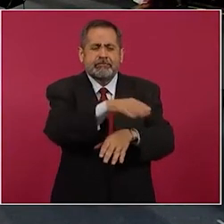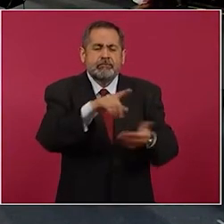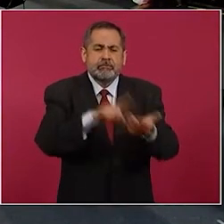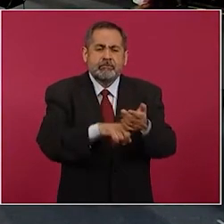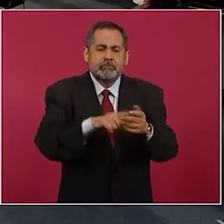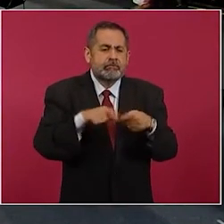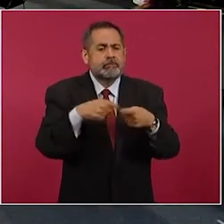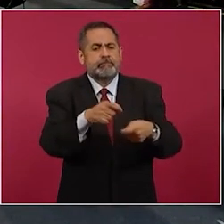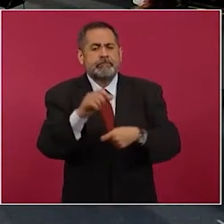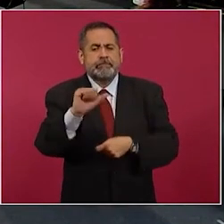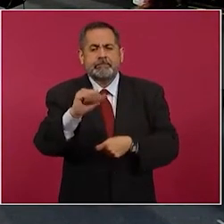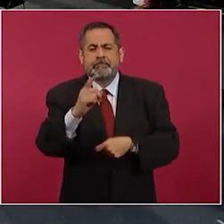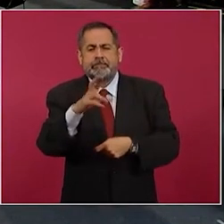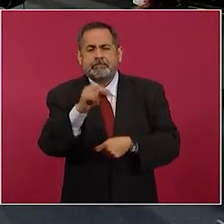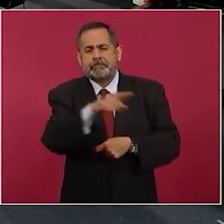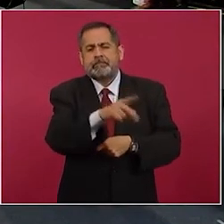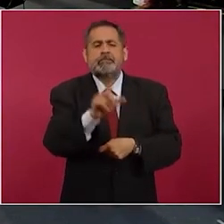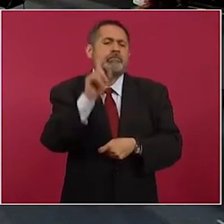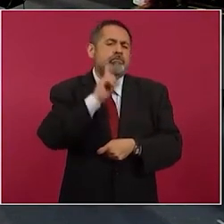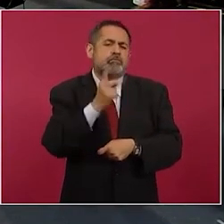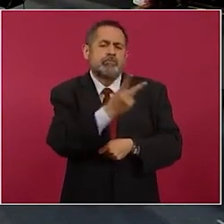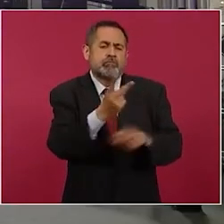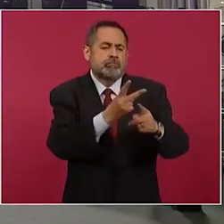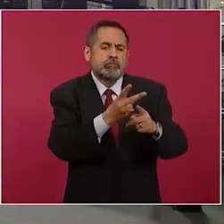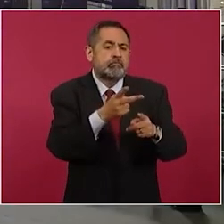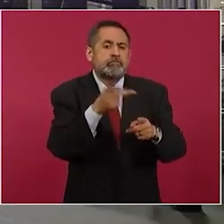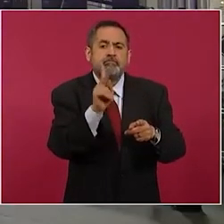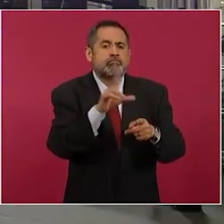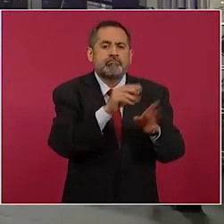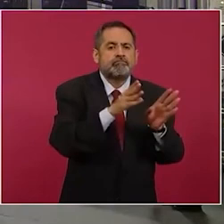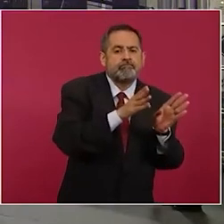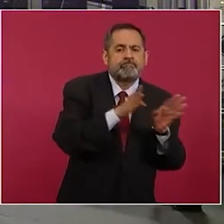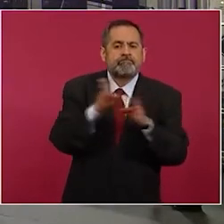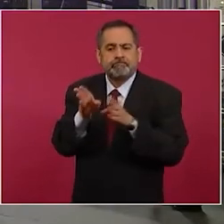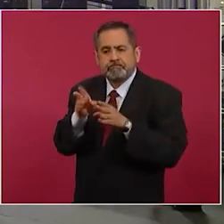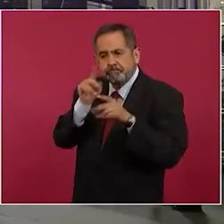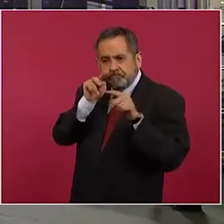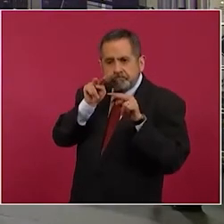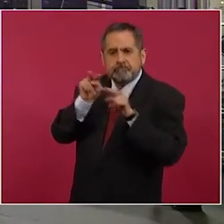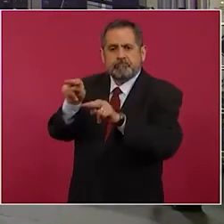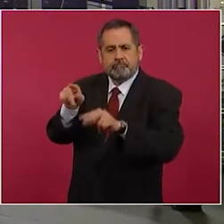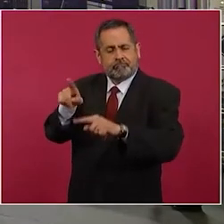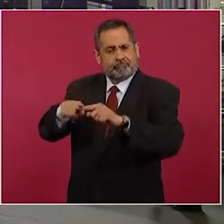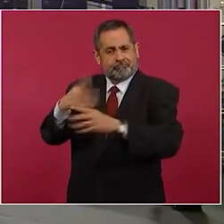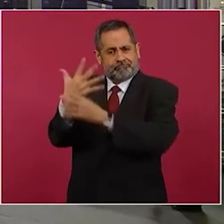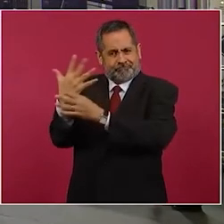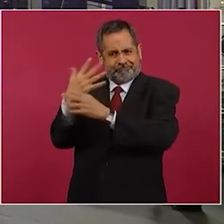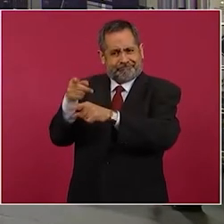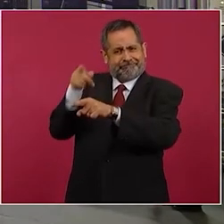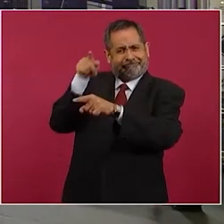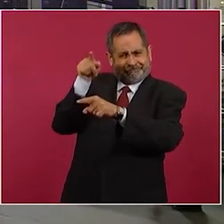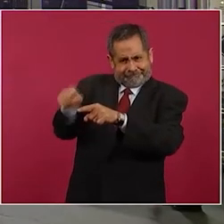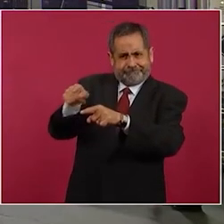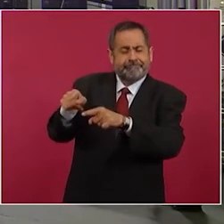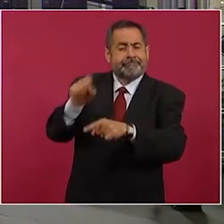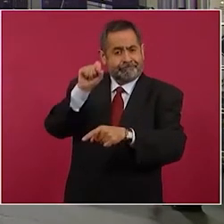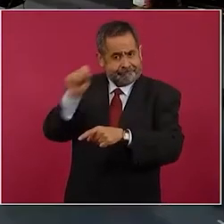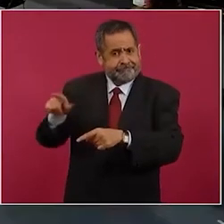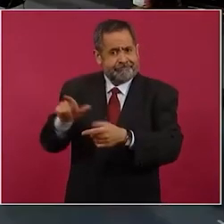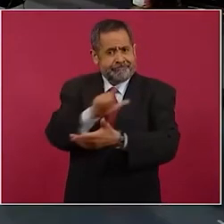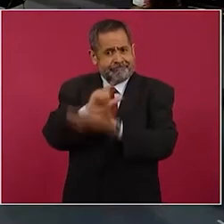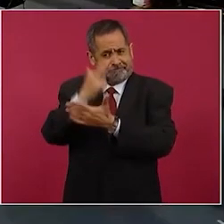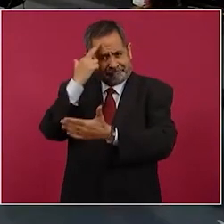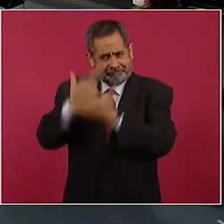se le otorga un amparo liso y llano a estas dos mujeres pero no está analizando el caso de lo que en los delitos en los que puede haber incurrido